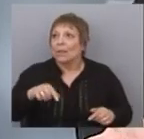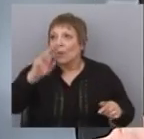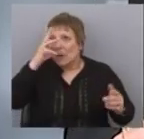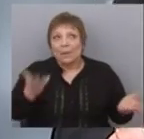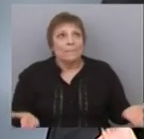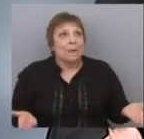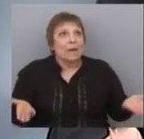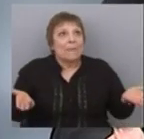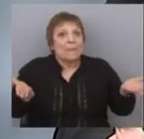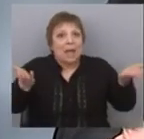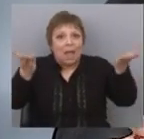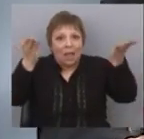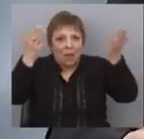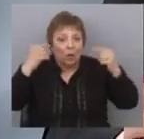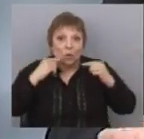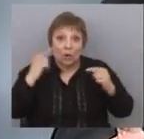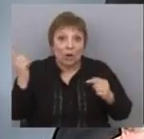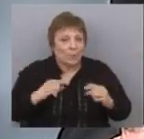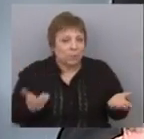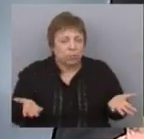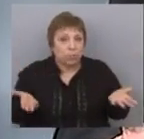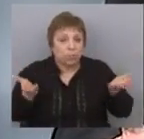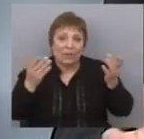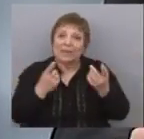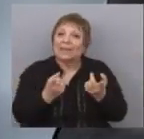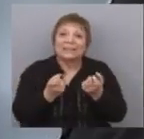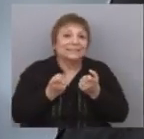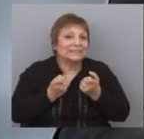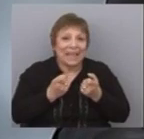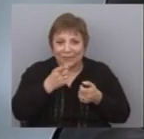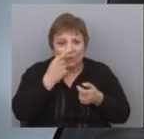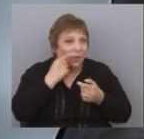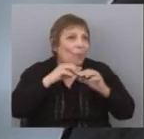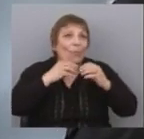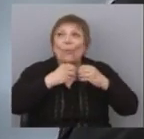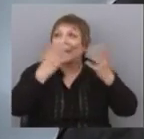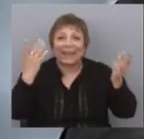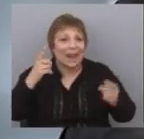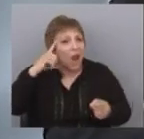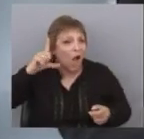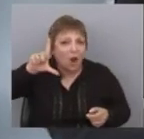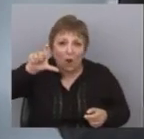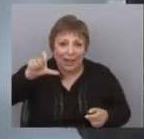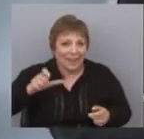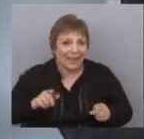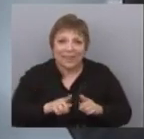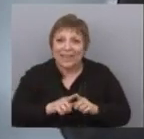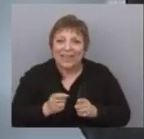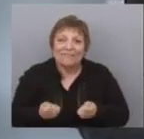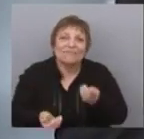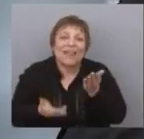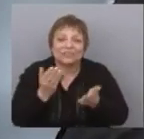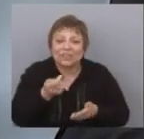a los niveles que ha crecido el Uruguay necesariamente es de libro, necesariamente tiene un empuje inflacionario